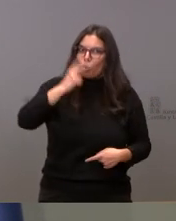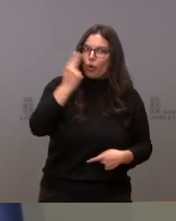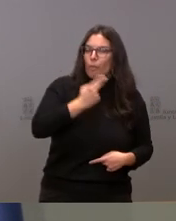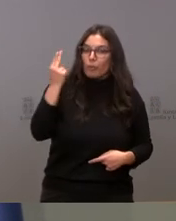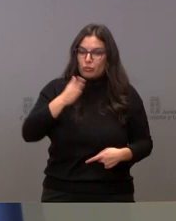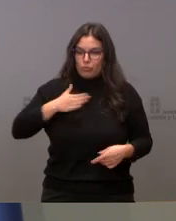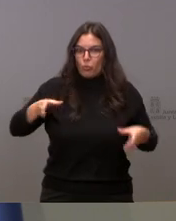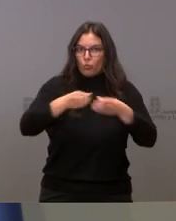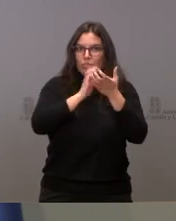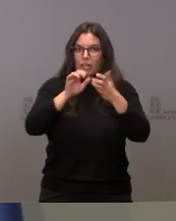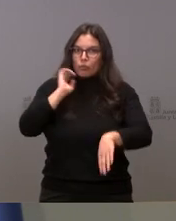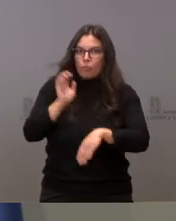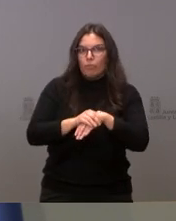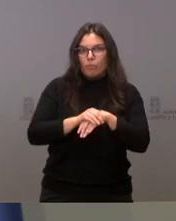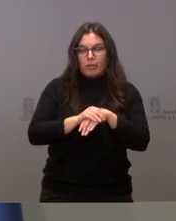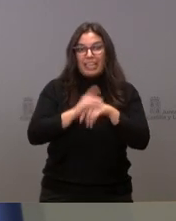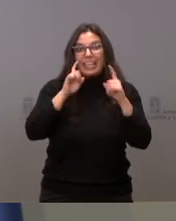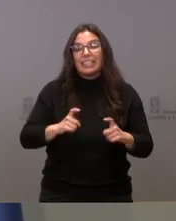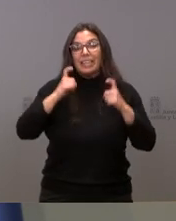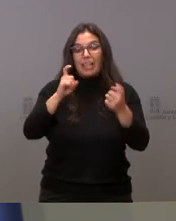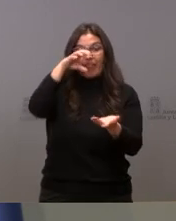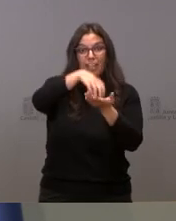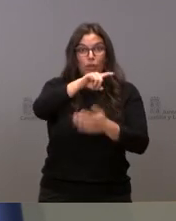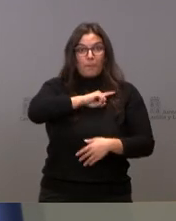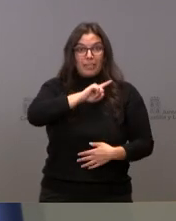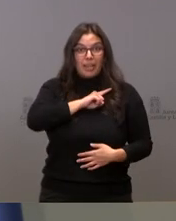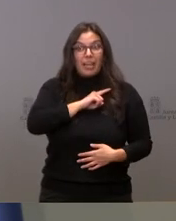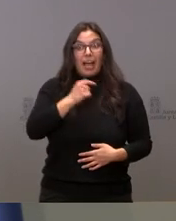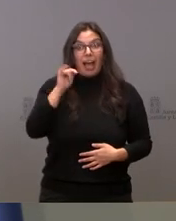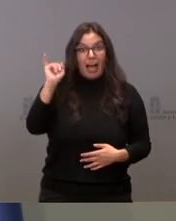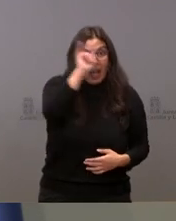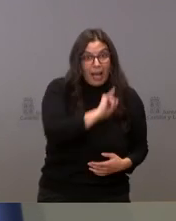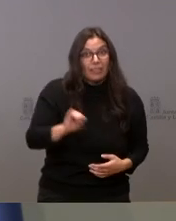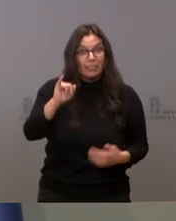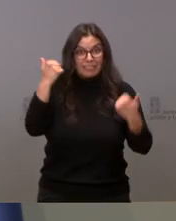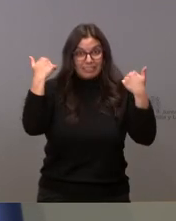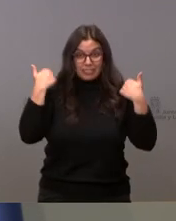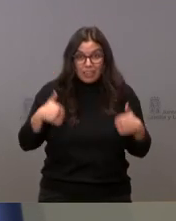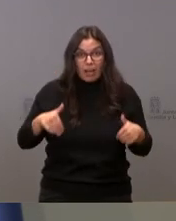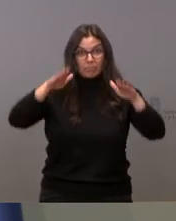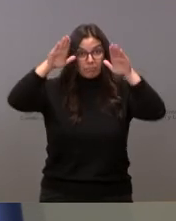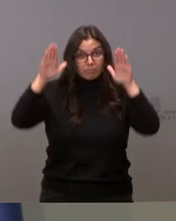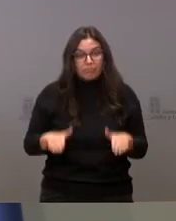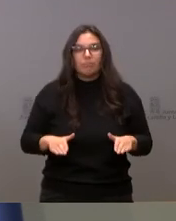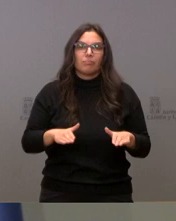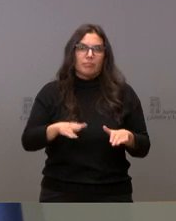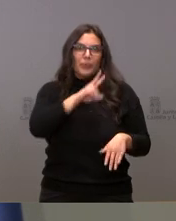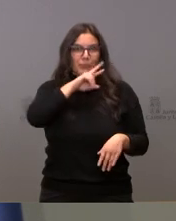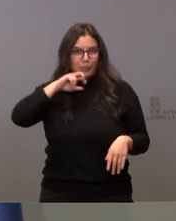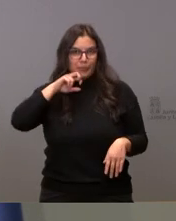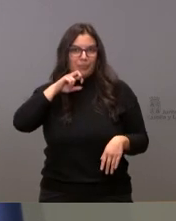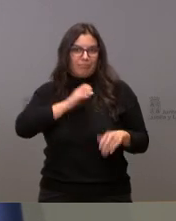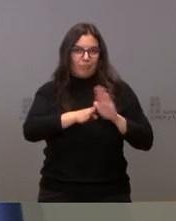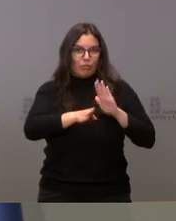Junta de Castilla y León es intentar que las instalaciones militares que están en la comunidad se desarrollen, se queden